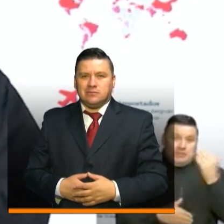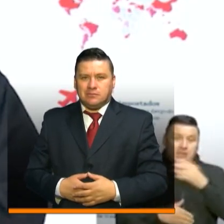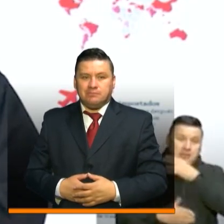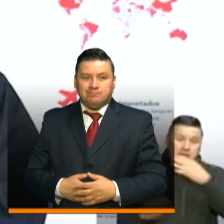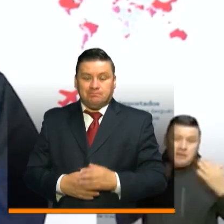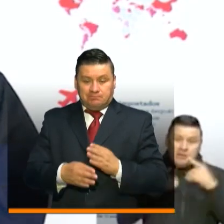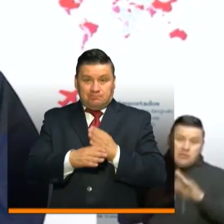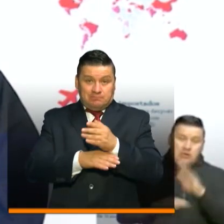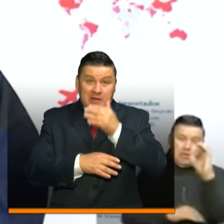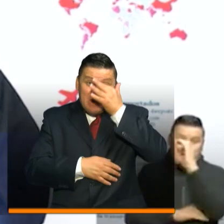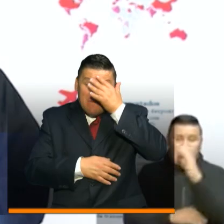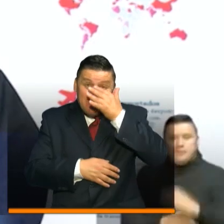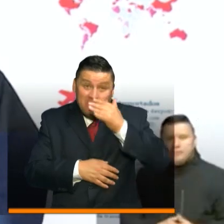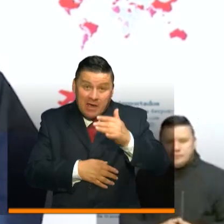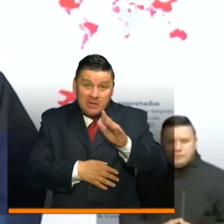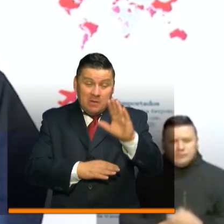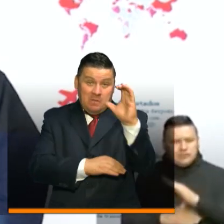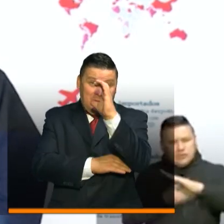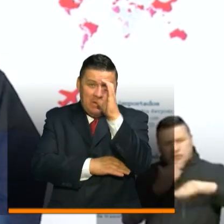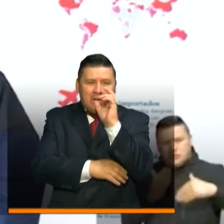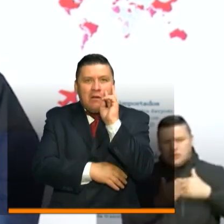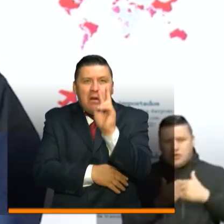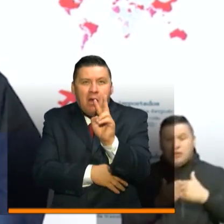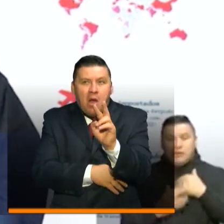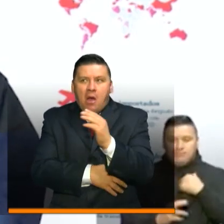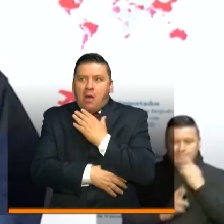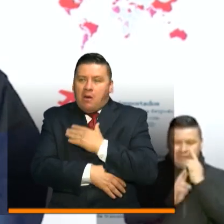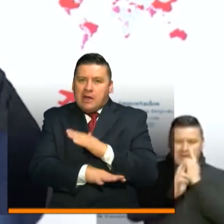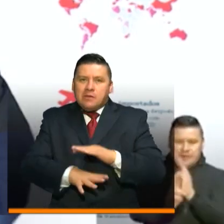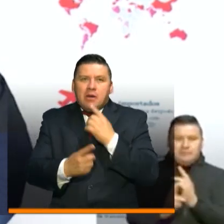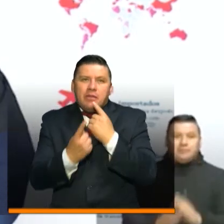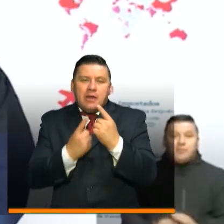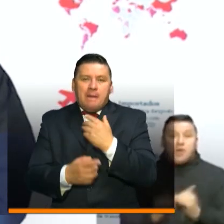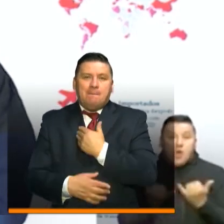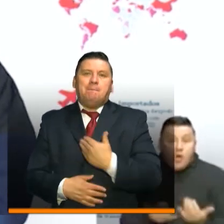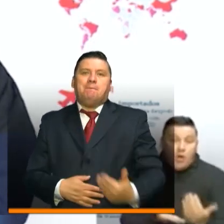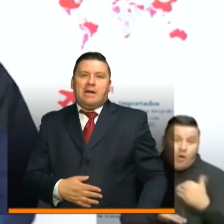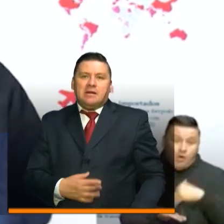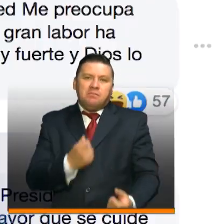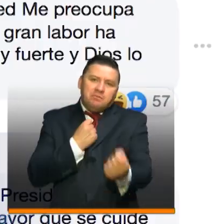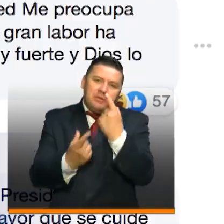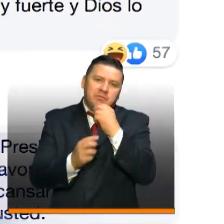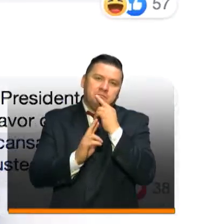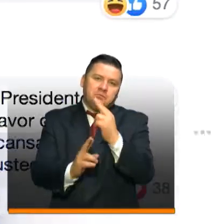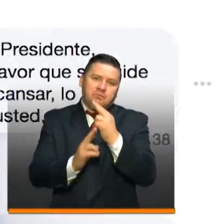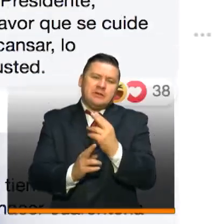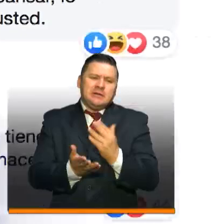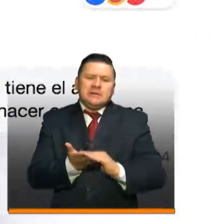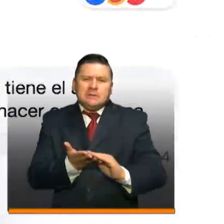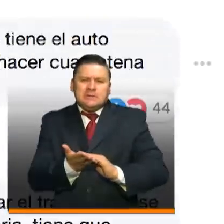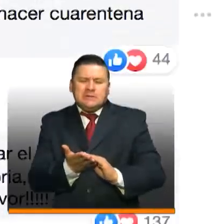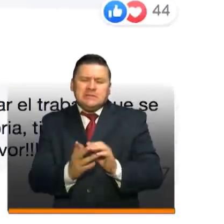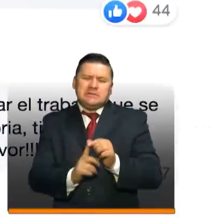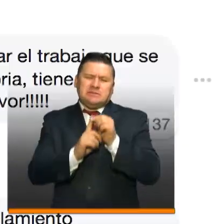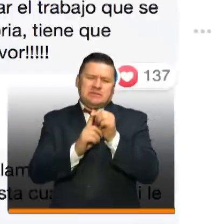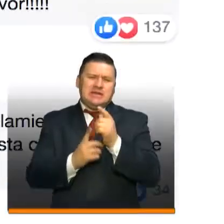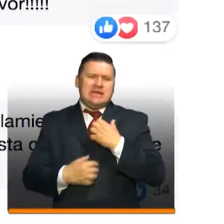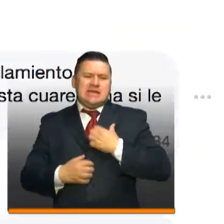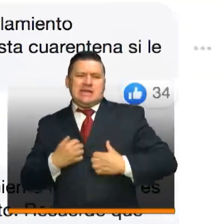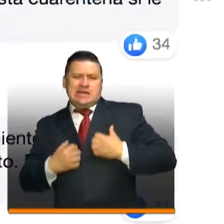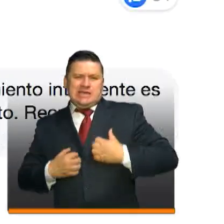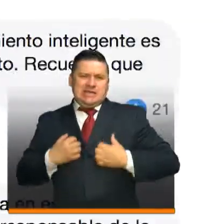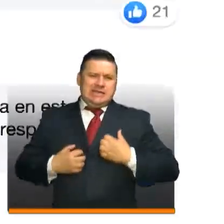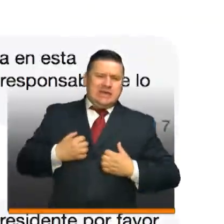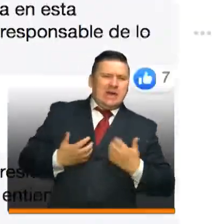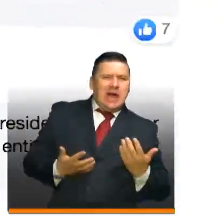A través de Facebook, los colombianos han encontrado un espacio para dialogar con el presidente Iván Duque y resolver las principales inquietudes